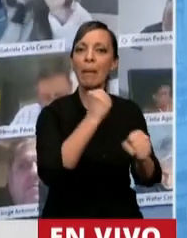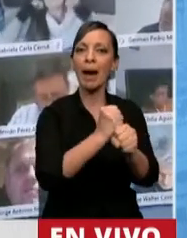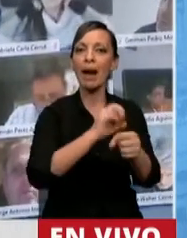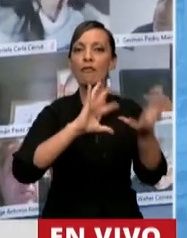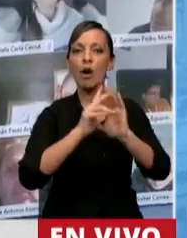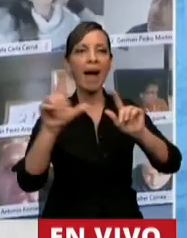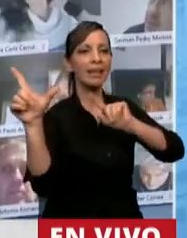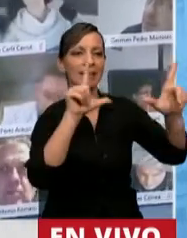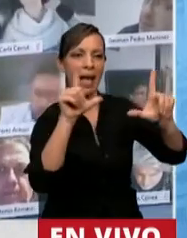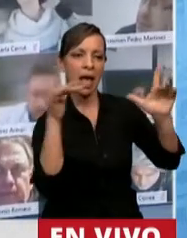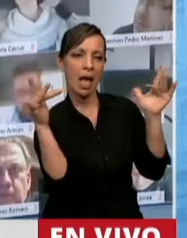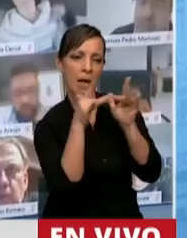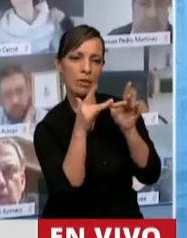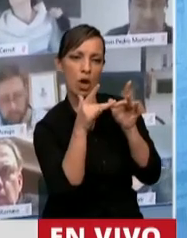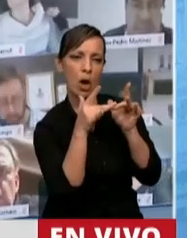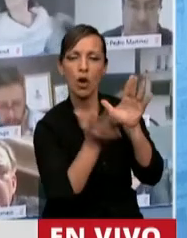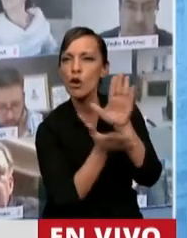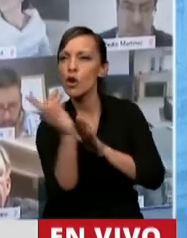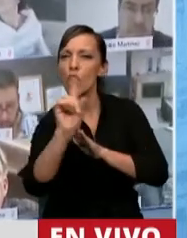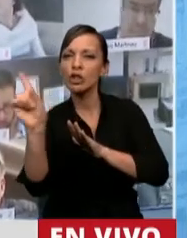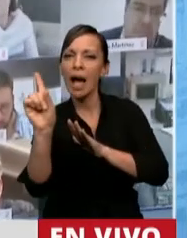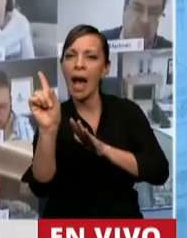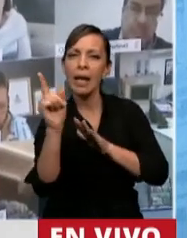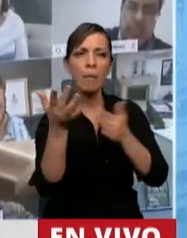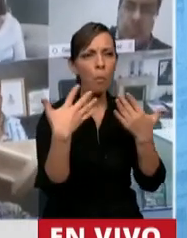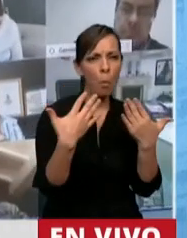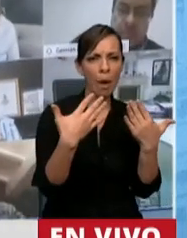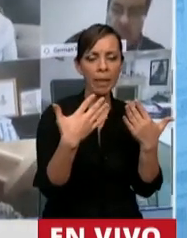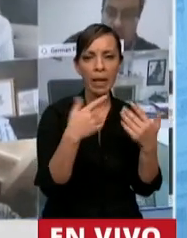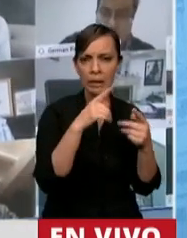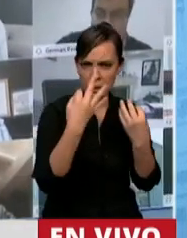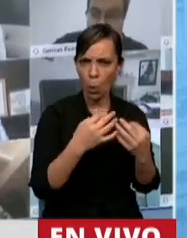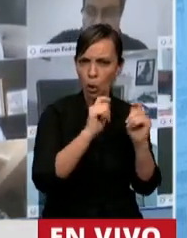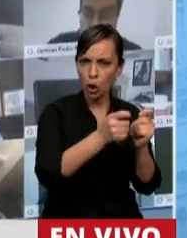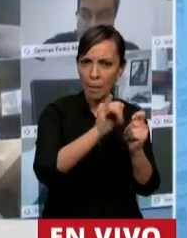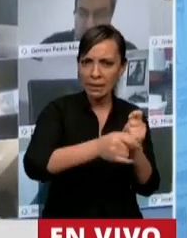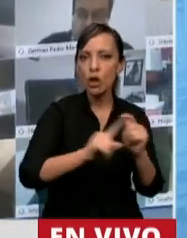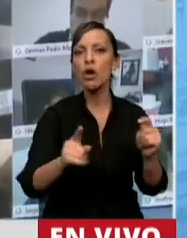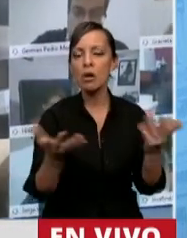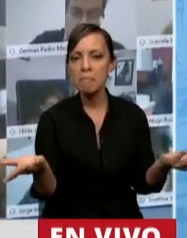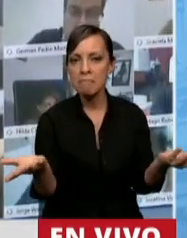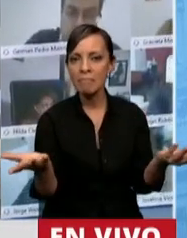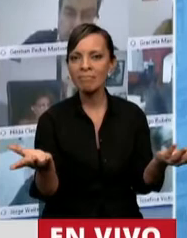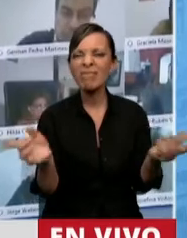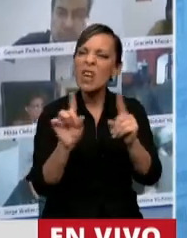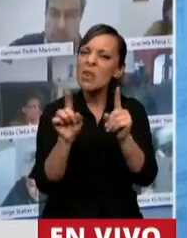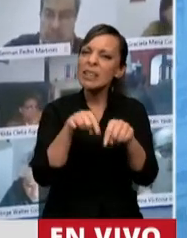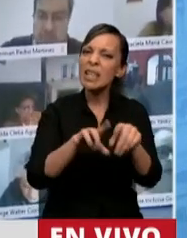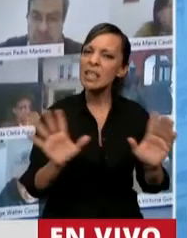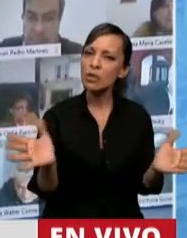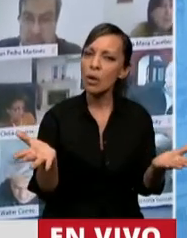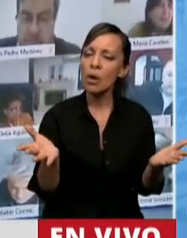telemedicina les evitara el contacto con el virus, lo utilizarían o no. No se trata precisamente,